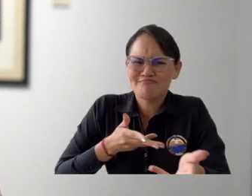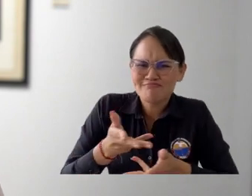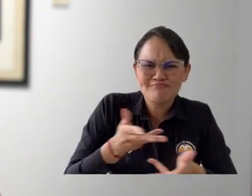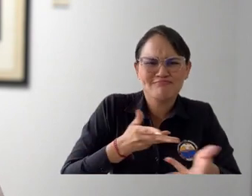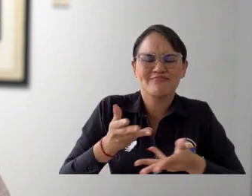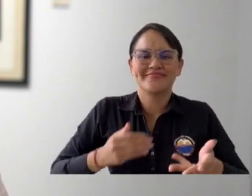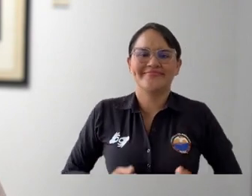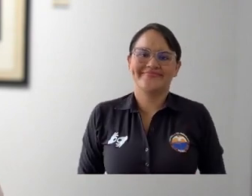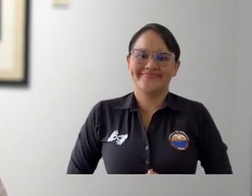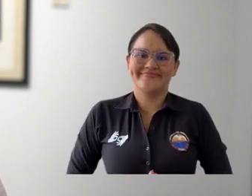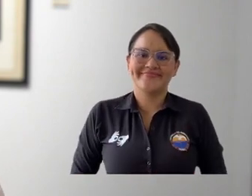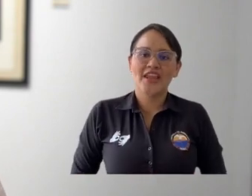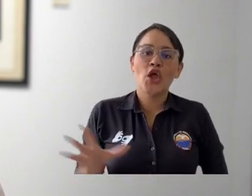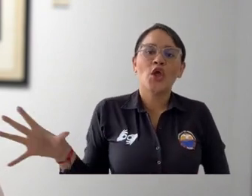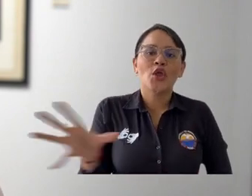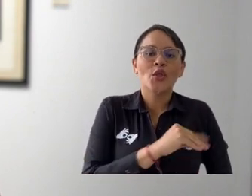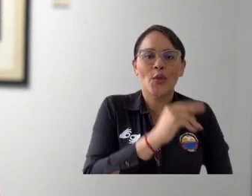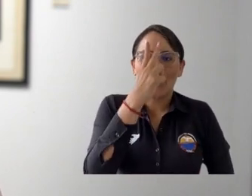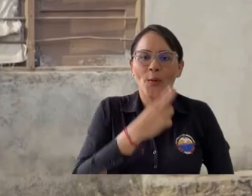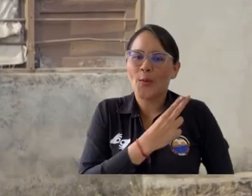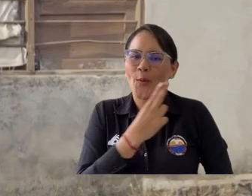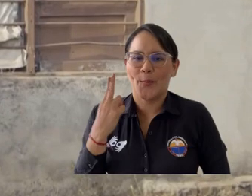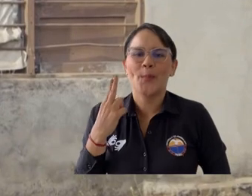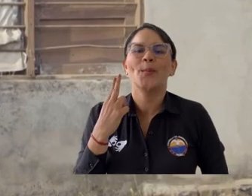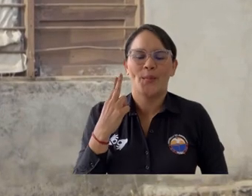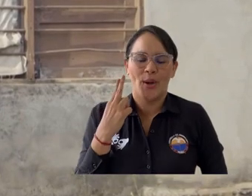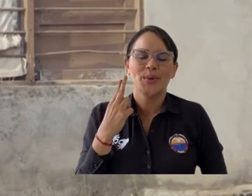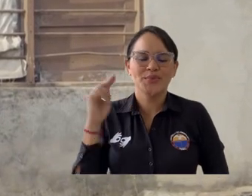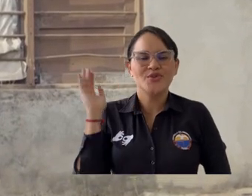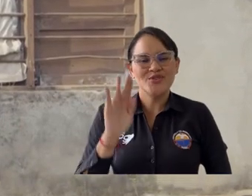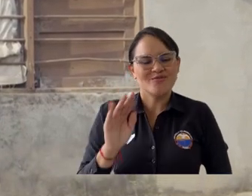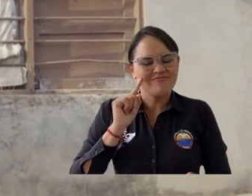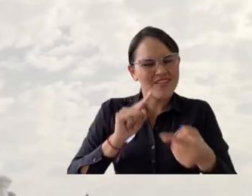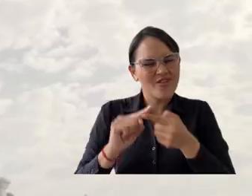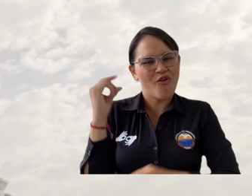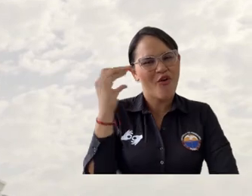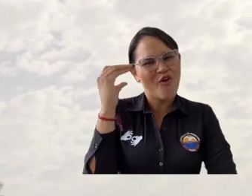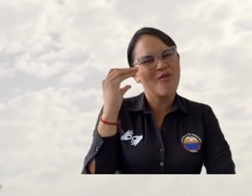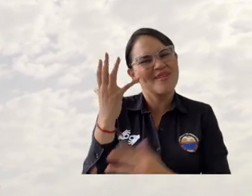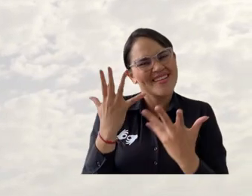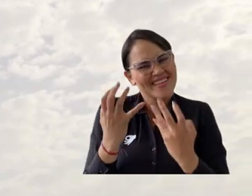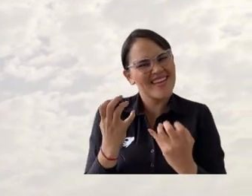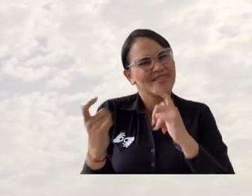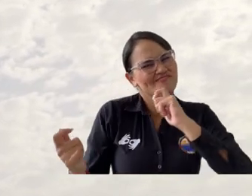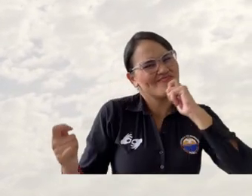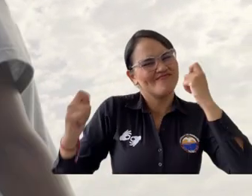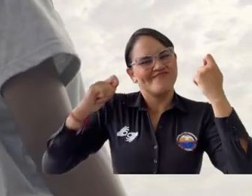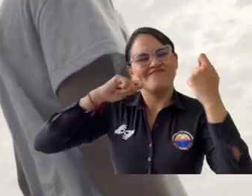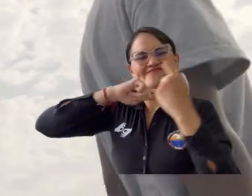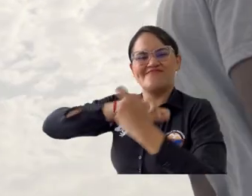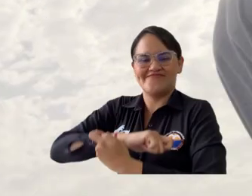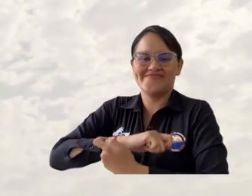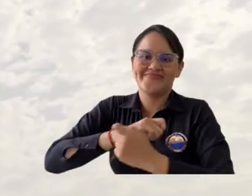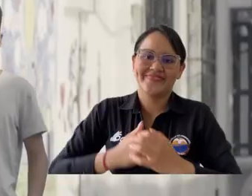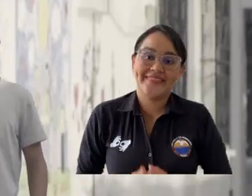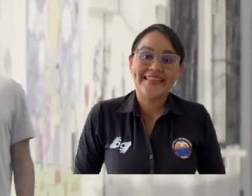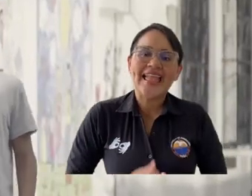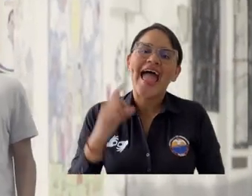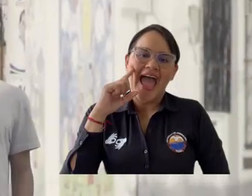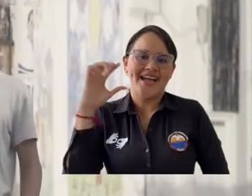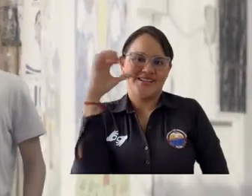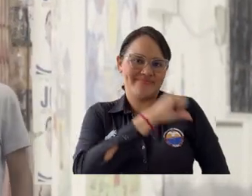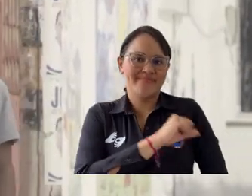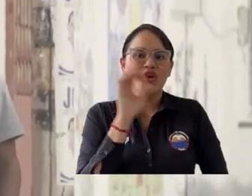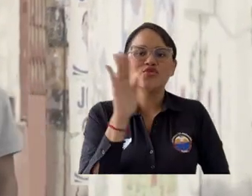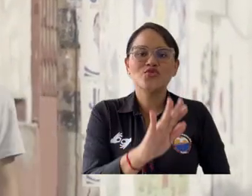compromiso que tenemos todos con cambiar la realidad de Colombia. Y creo que esa fue también una de las piezas fundamentales que pudieron evidenciar, como la Universidad del Magdalena,